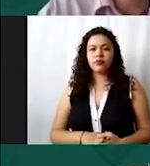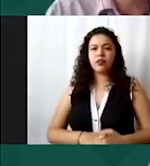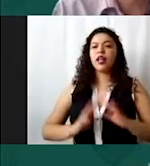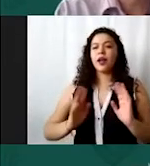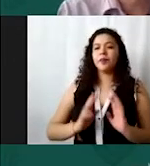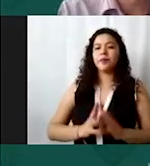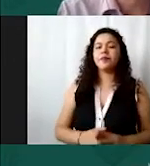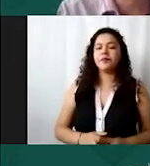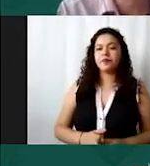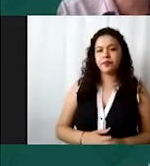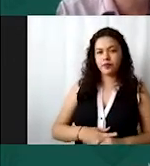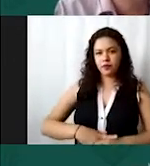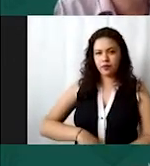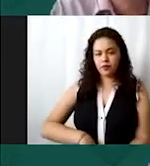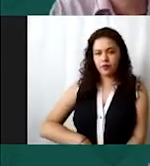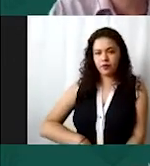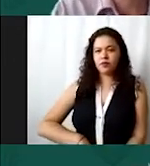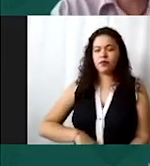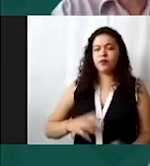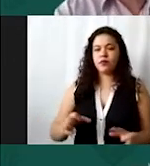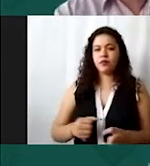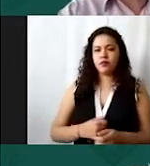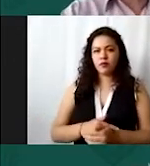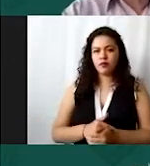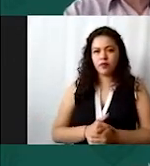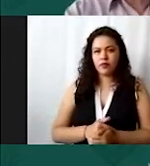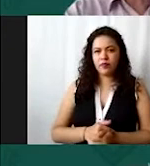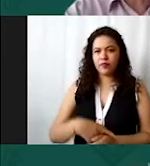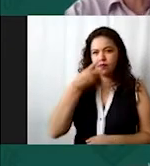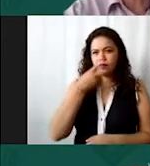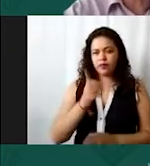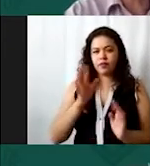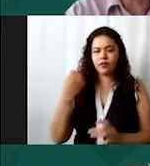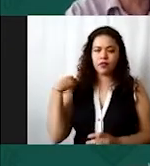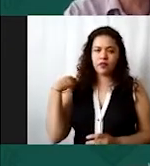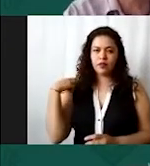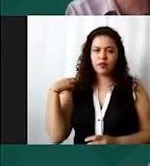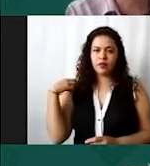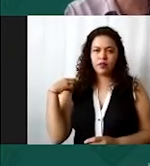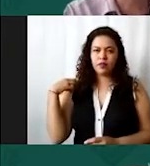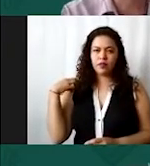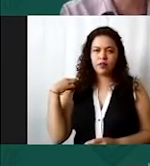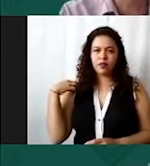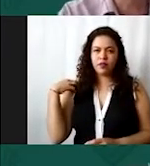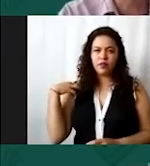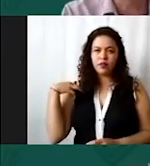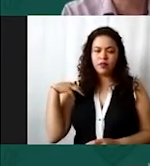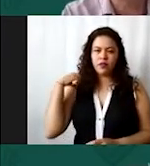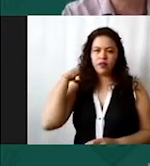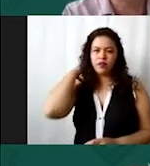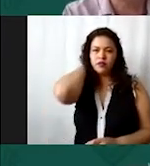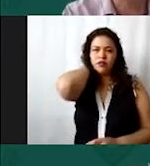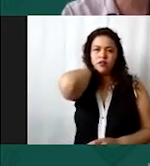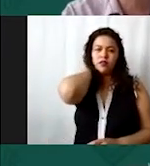ok ahí está ya esto ya lo comenté ahí estamos y bueno prácticamente solo algunas